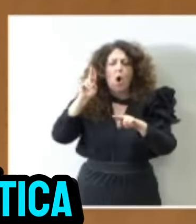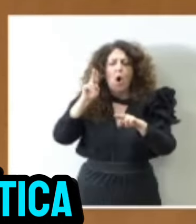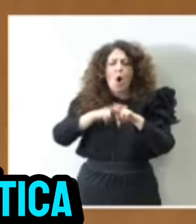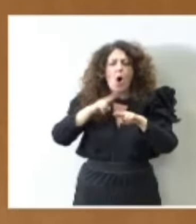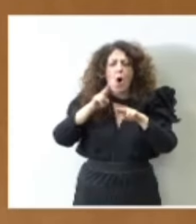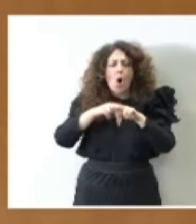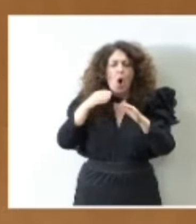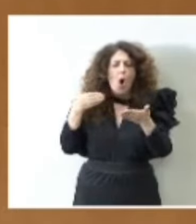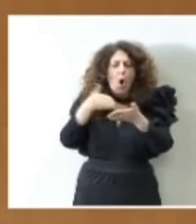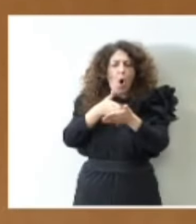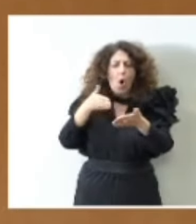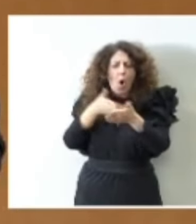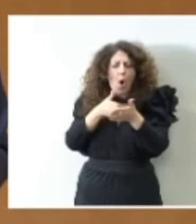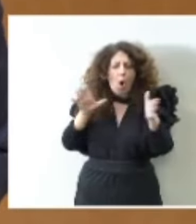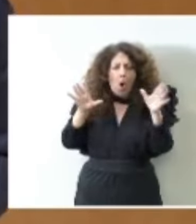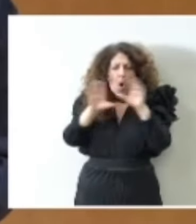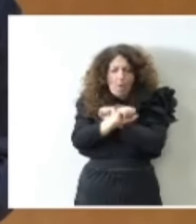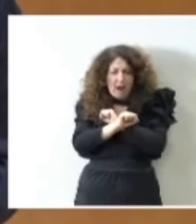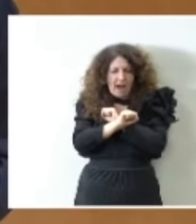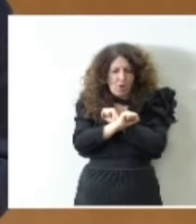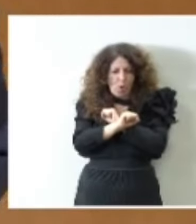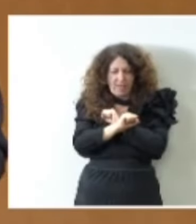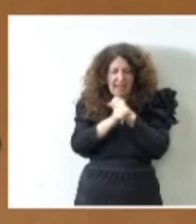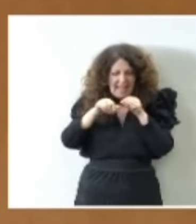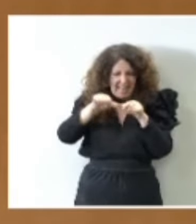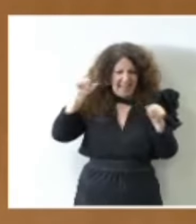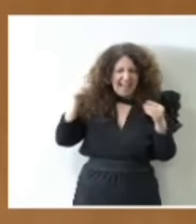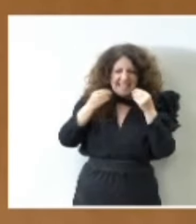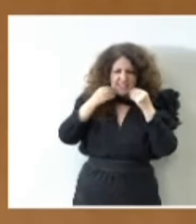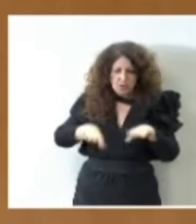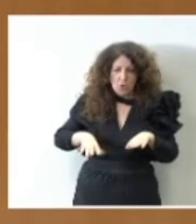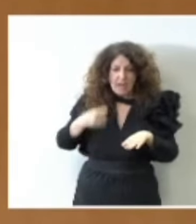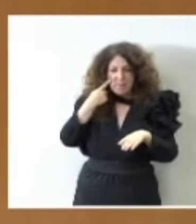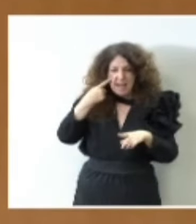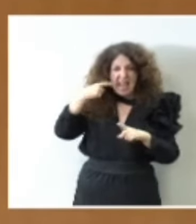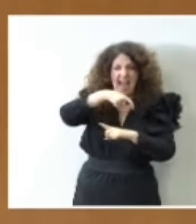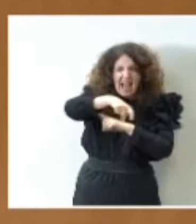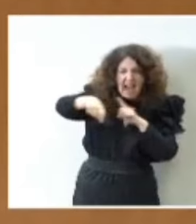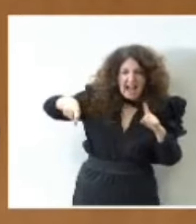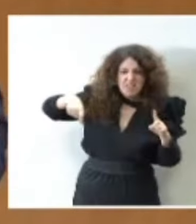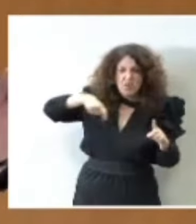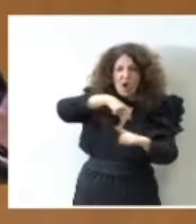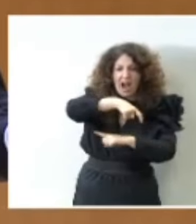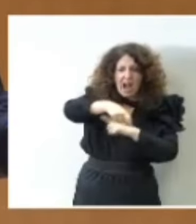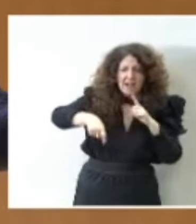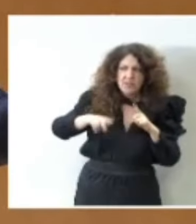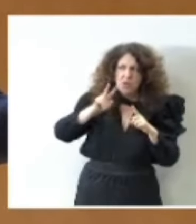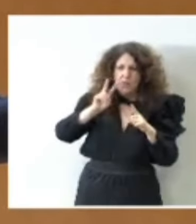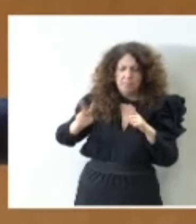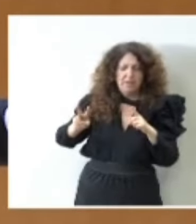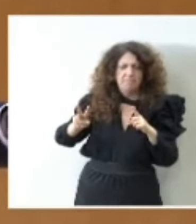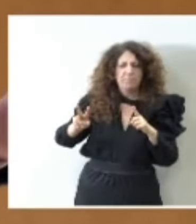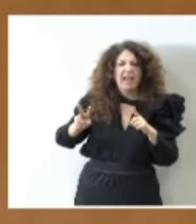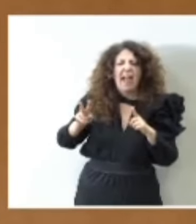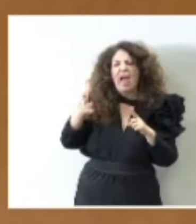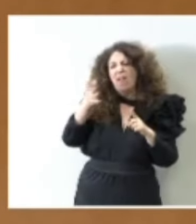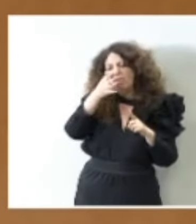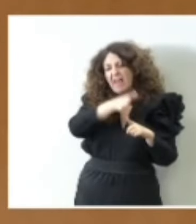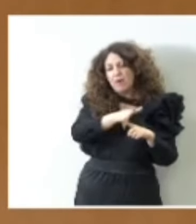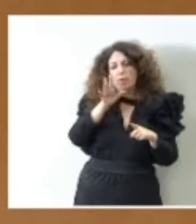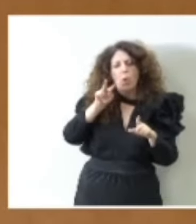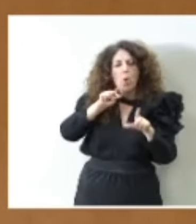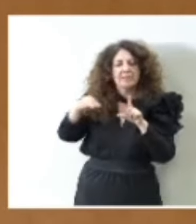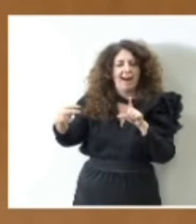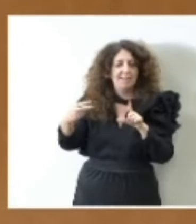democrática y bate año tras año el récord de denuncias en transparencia, según se recoge, no lo digo yo, en el